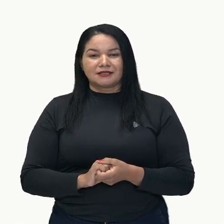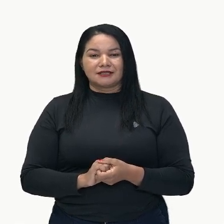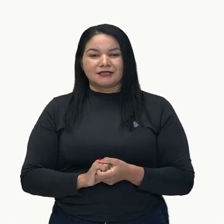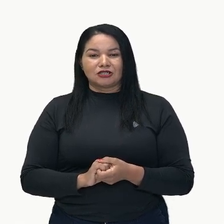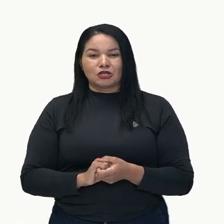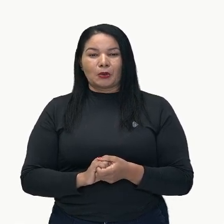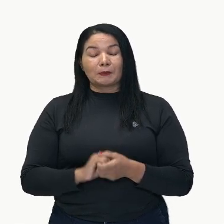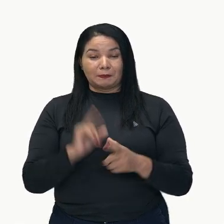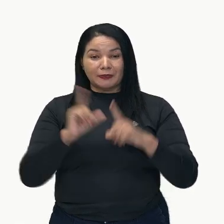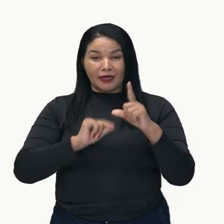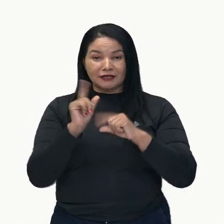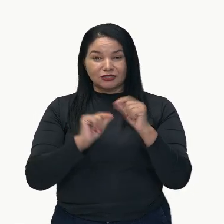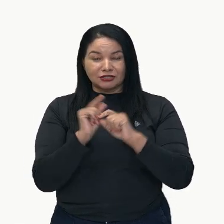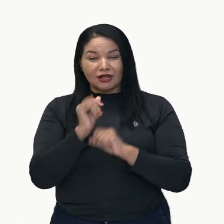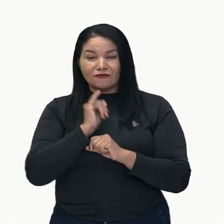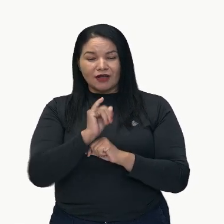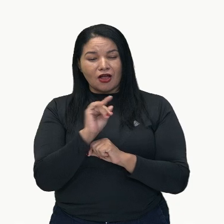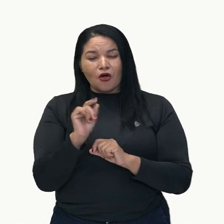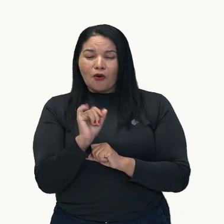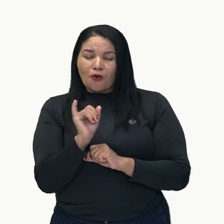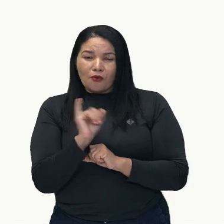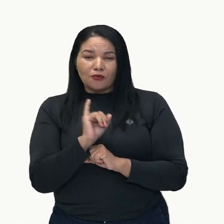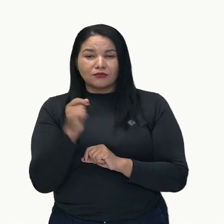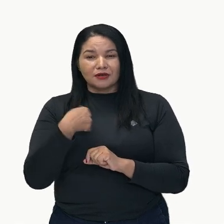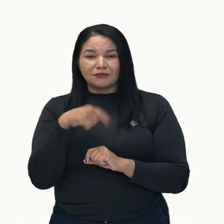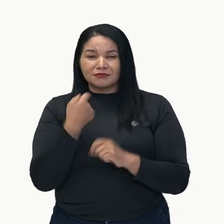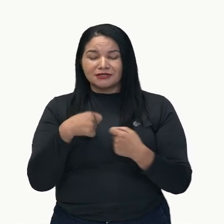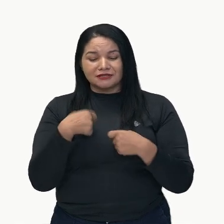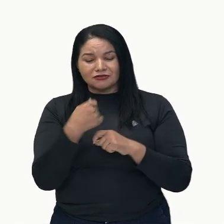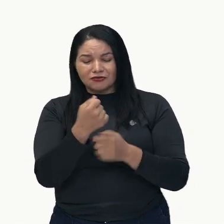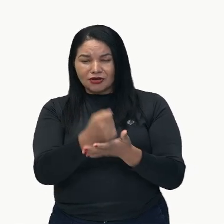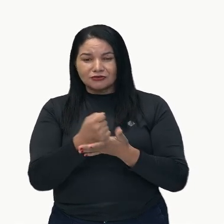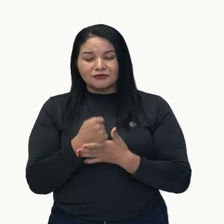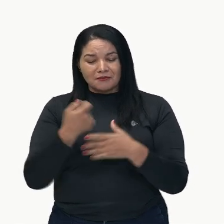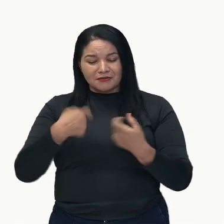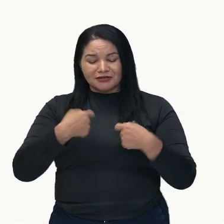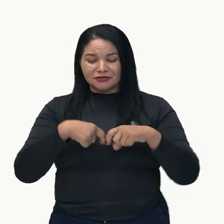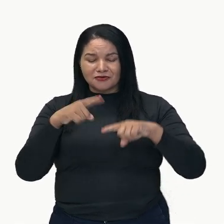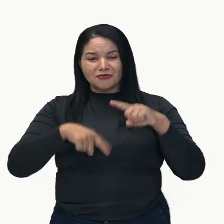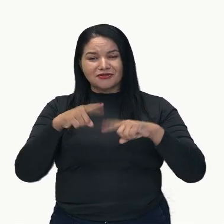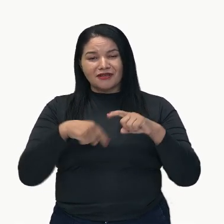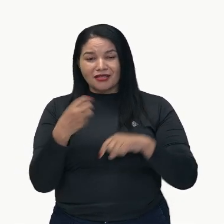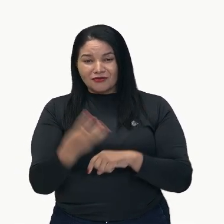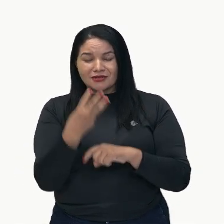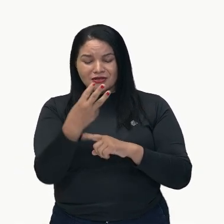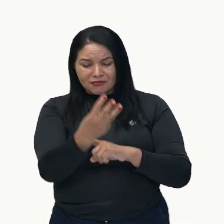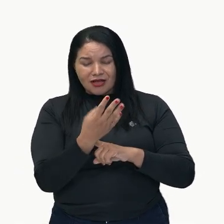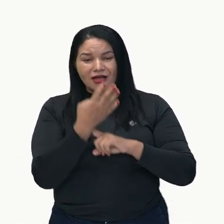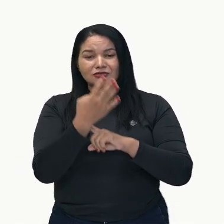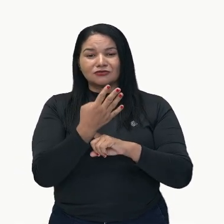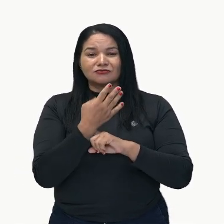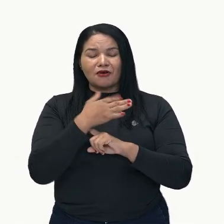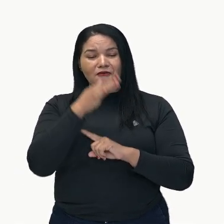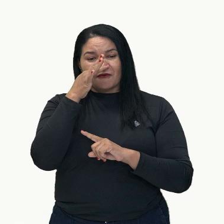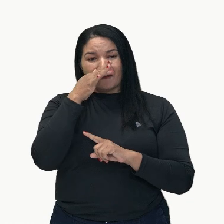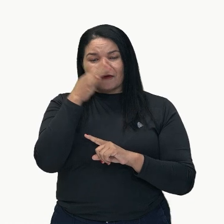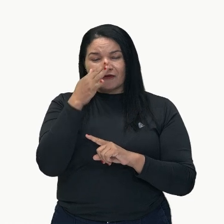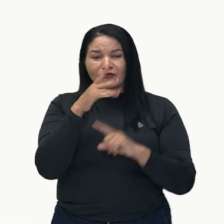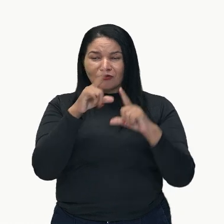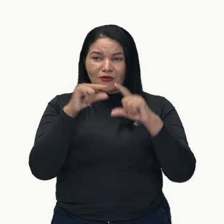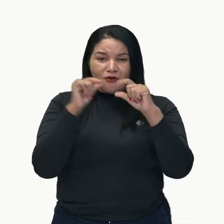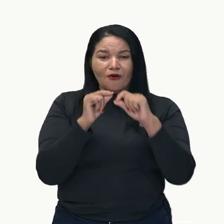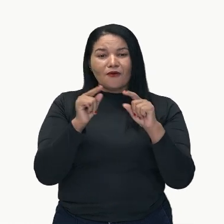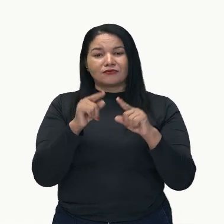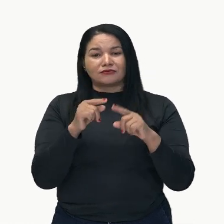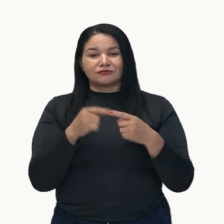ayuda para volver al cielo. Debemos encontrar tres objetos mágicos, una flor de luna, un cristal de